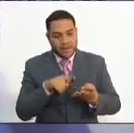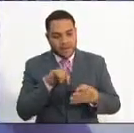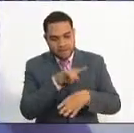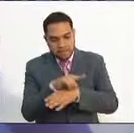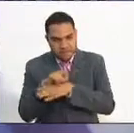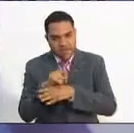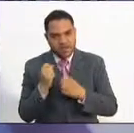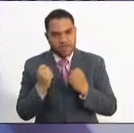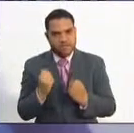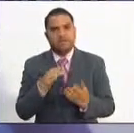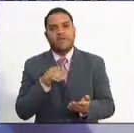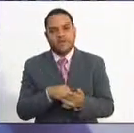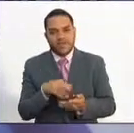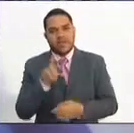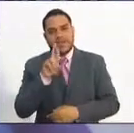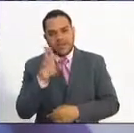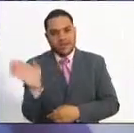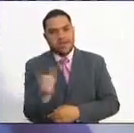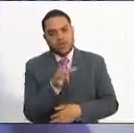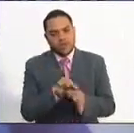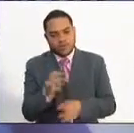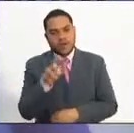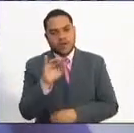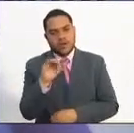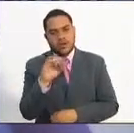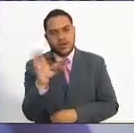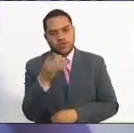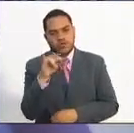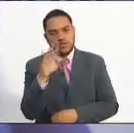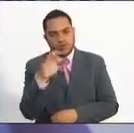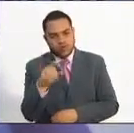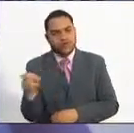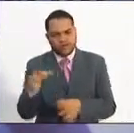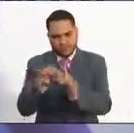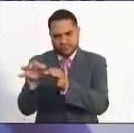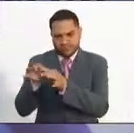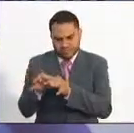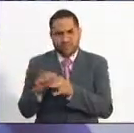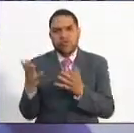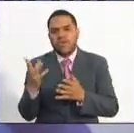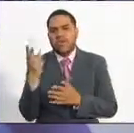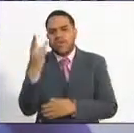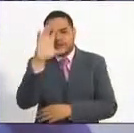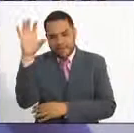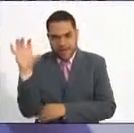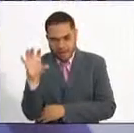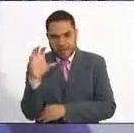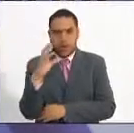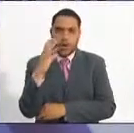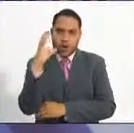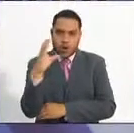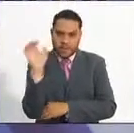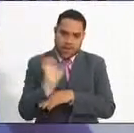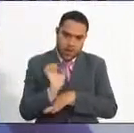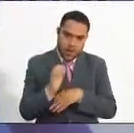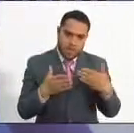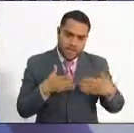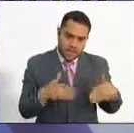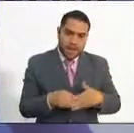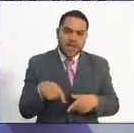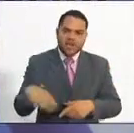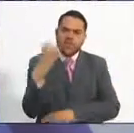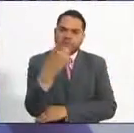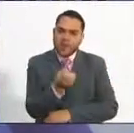municipios, en 18 departamentos, en tres países, Colombia, Ecuador, Panamá. En Colombia somos